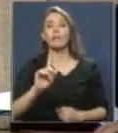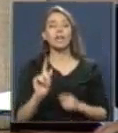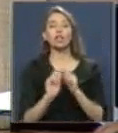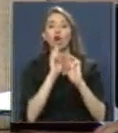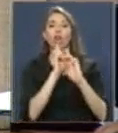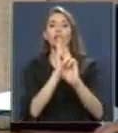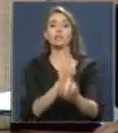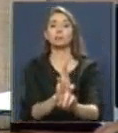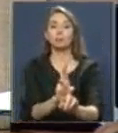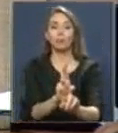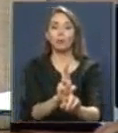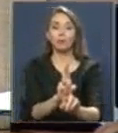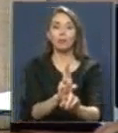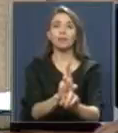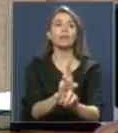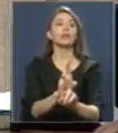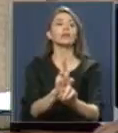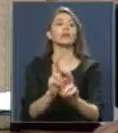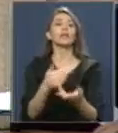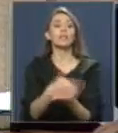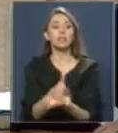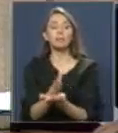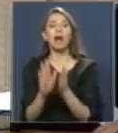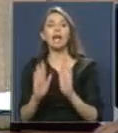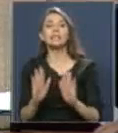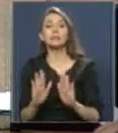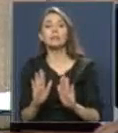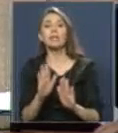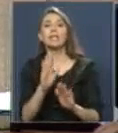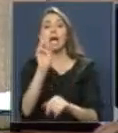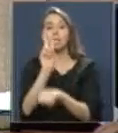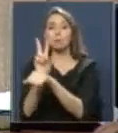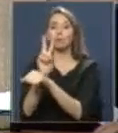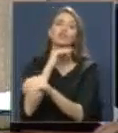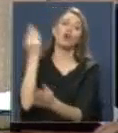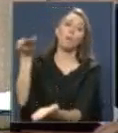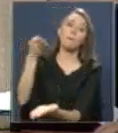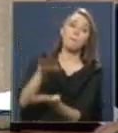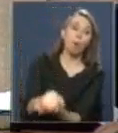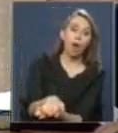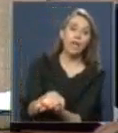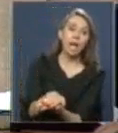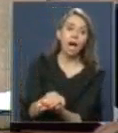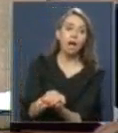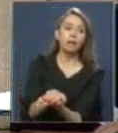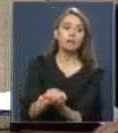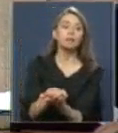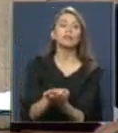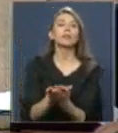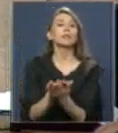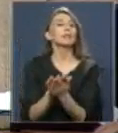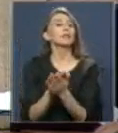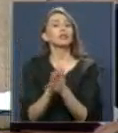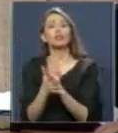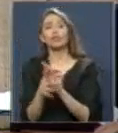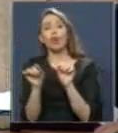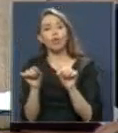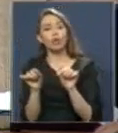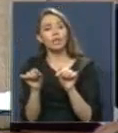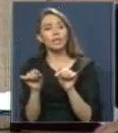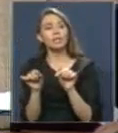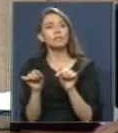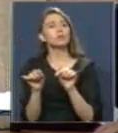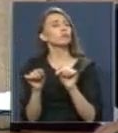respuesta y han tenido como estrategia esperar la muerte de los profesores. Todo esto muy lejos de una